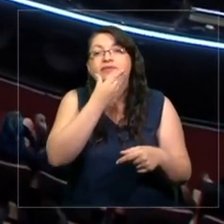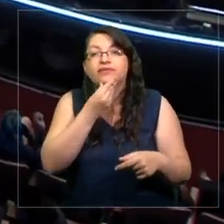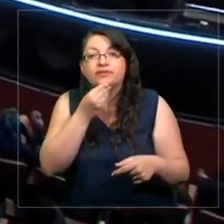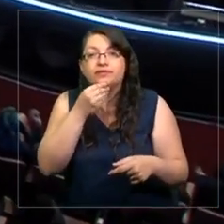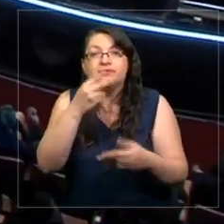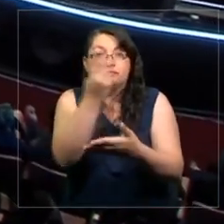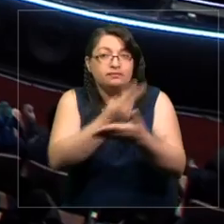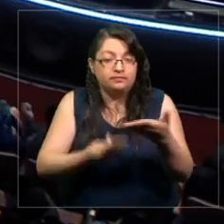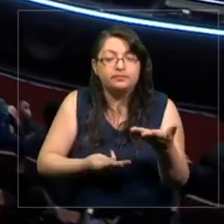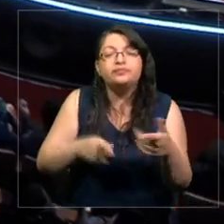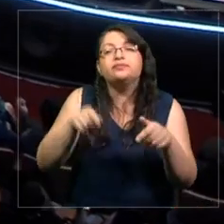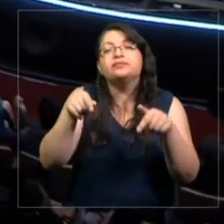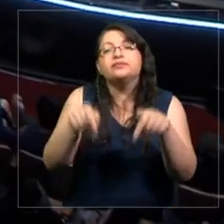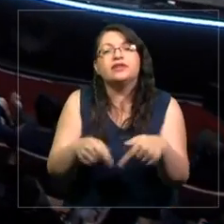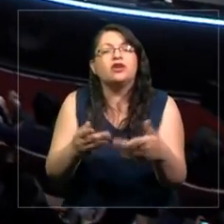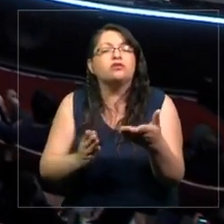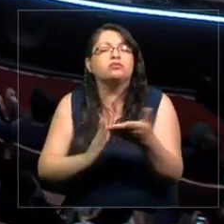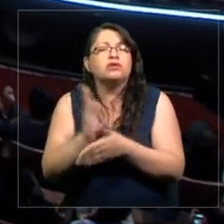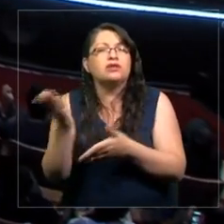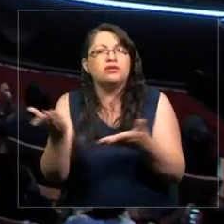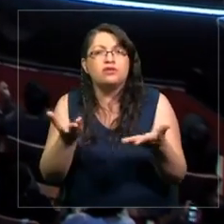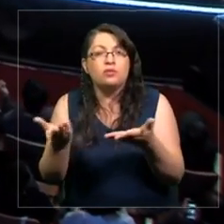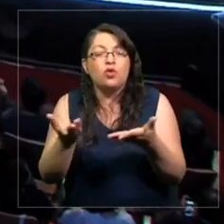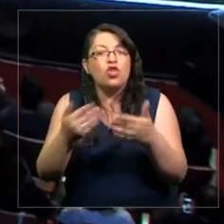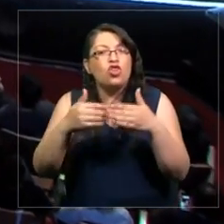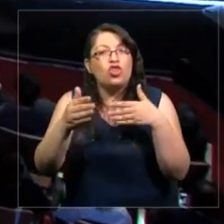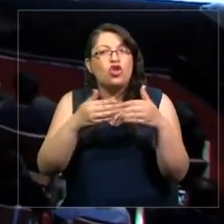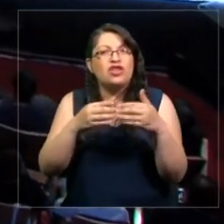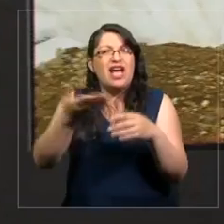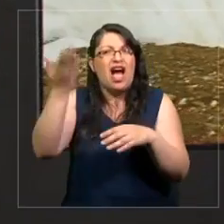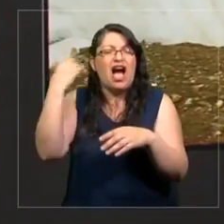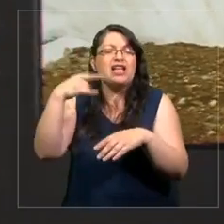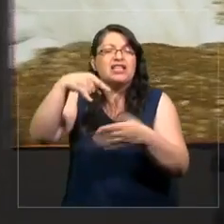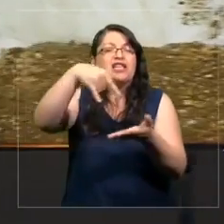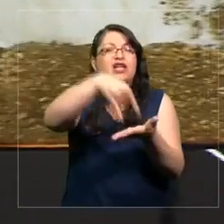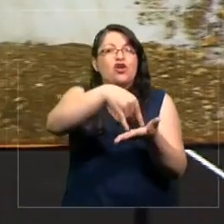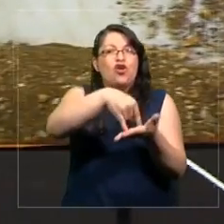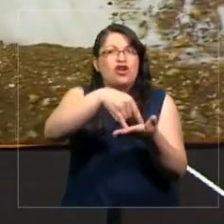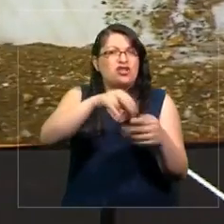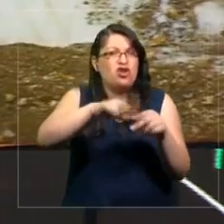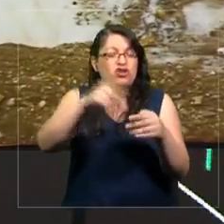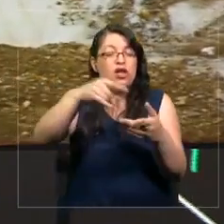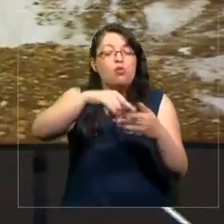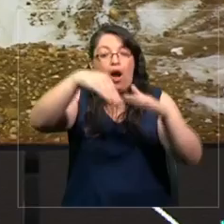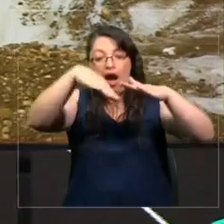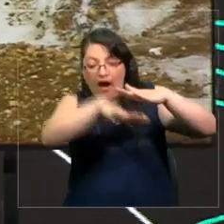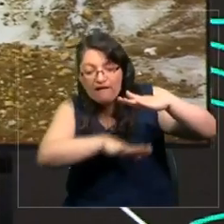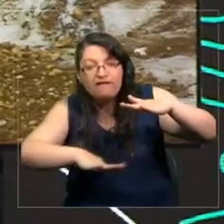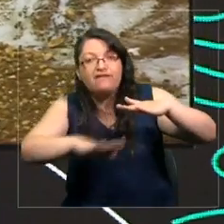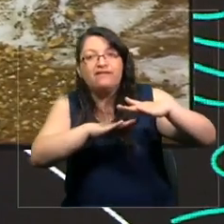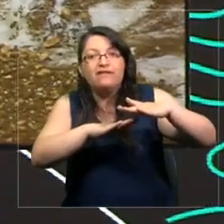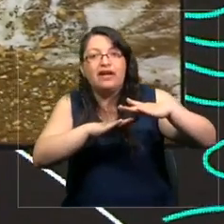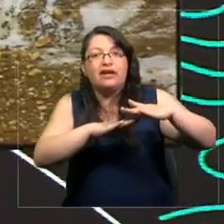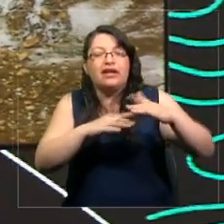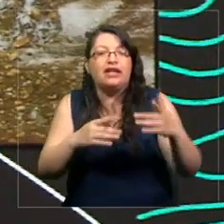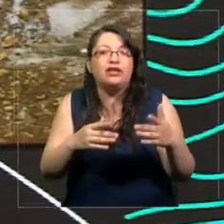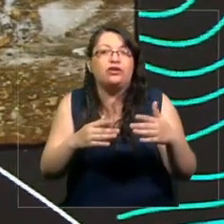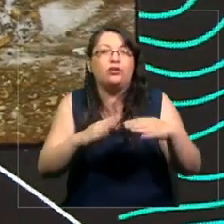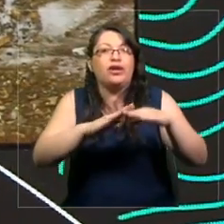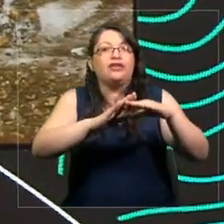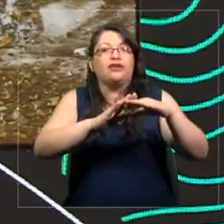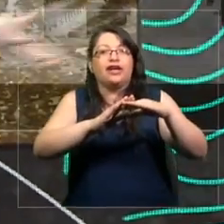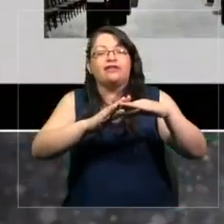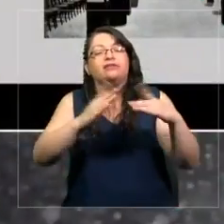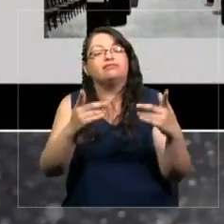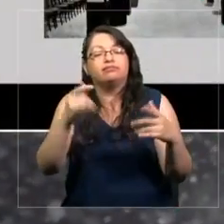surge en un principio, de hecho, opera en el ático del ex Congreso y luego es trasladado para el centenario a